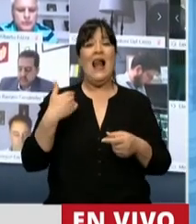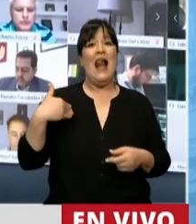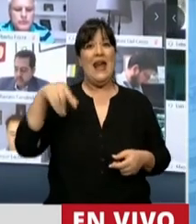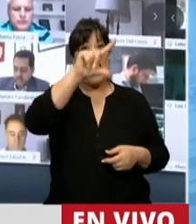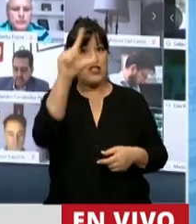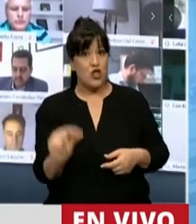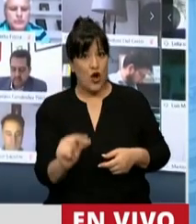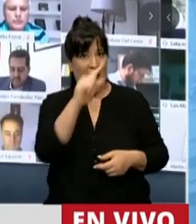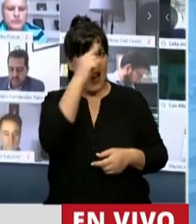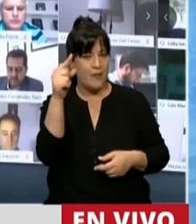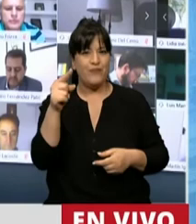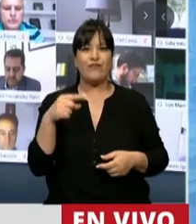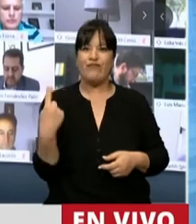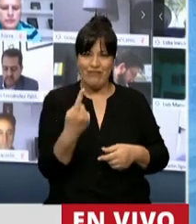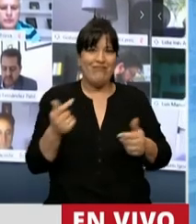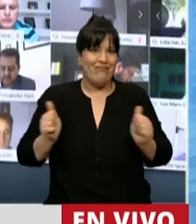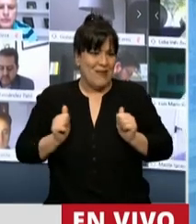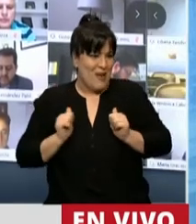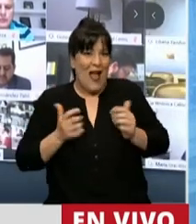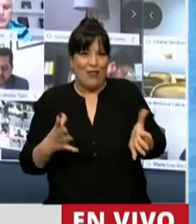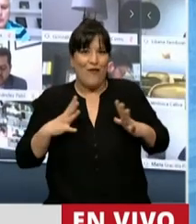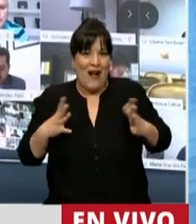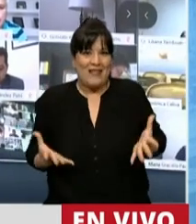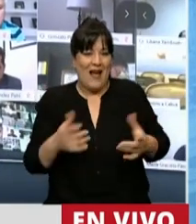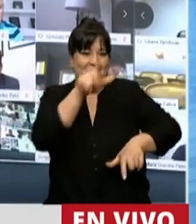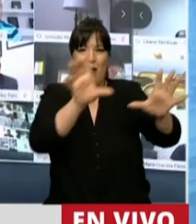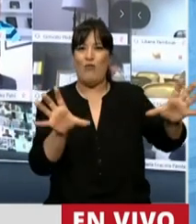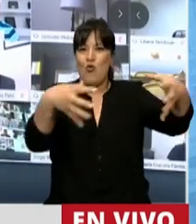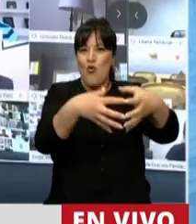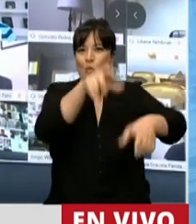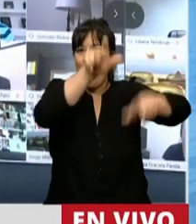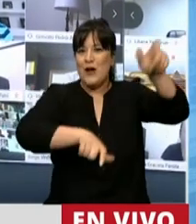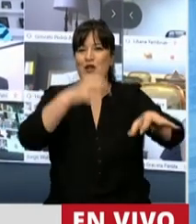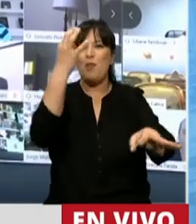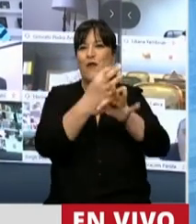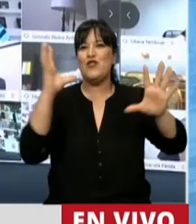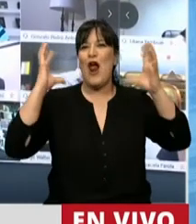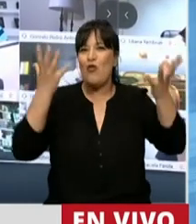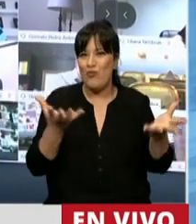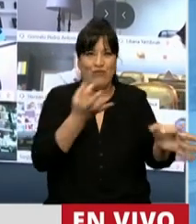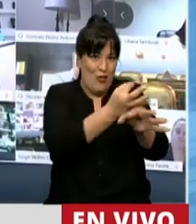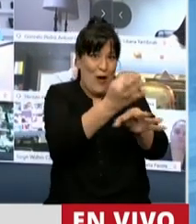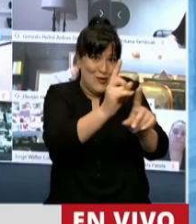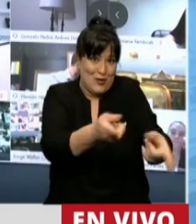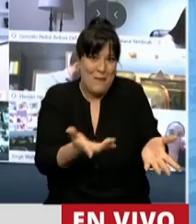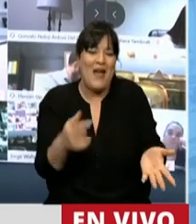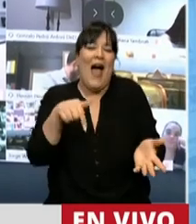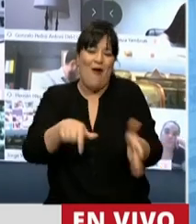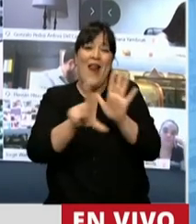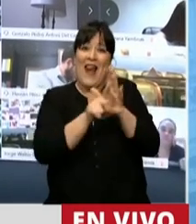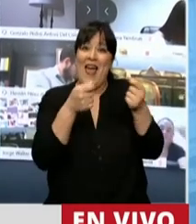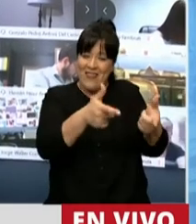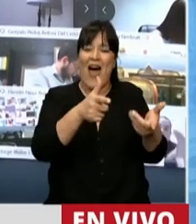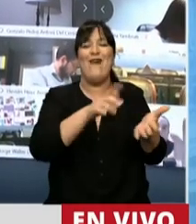nacional, estamos en deuda con estos profesionales de la salud, de la educación, y esta ley viene a saldar esa deuda.